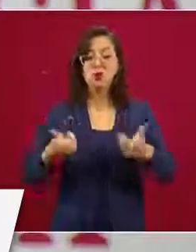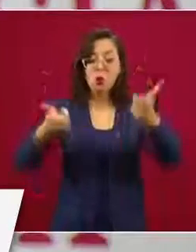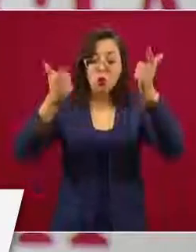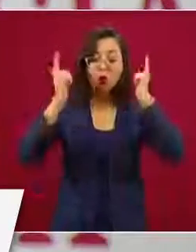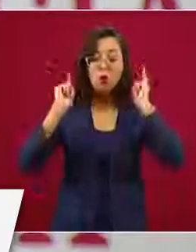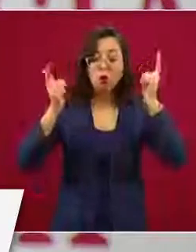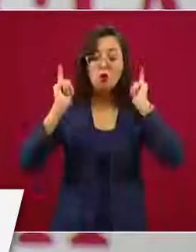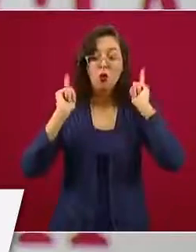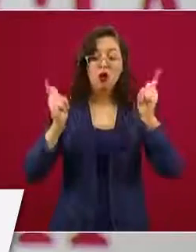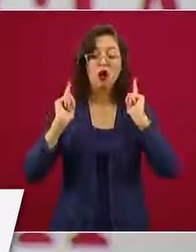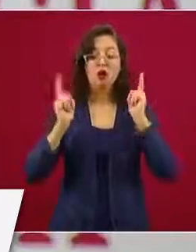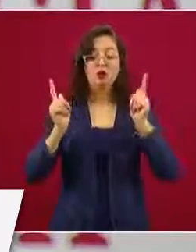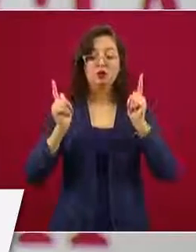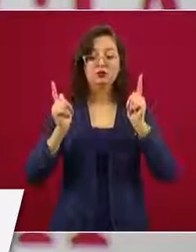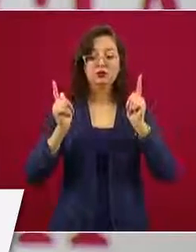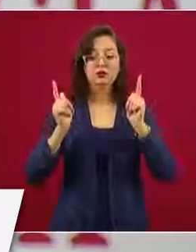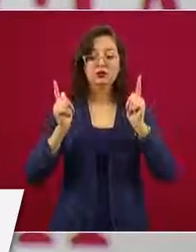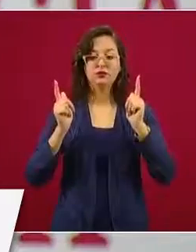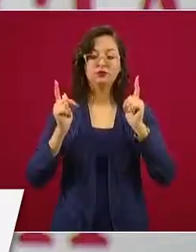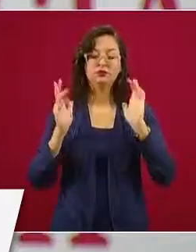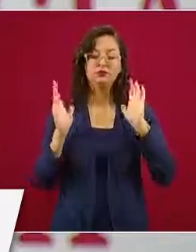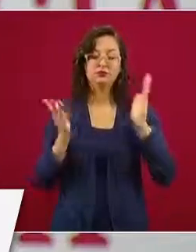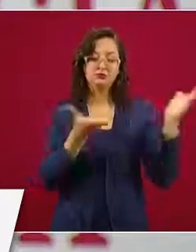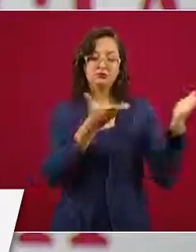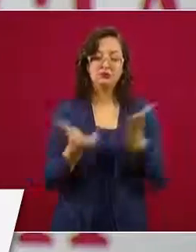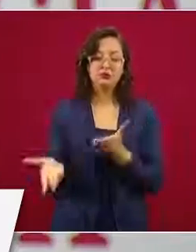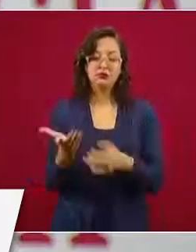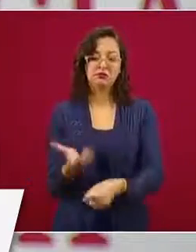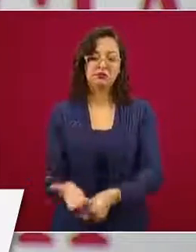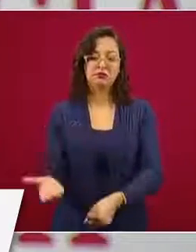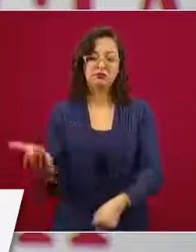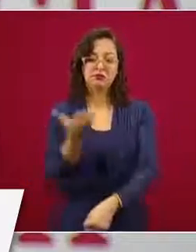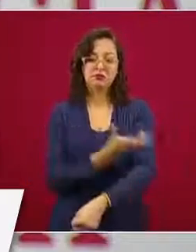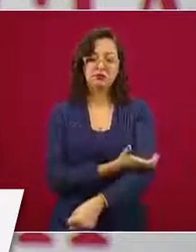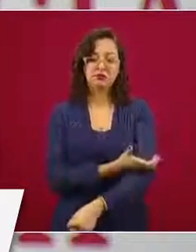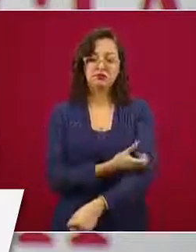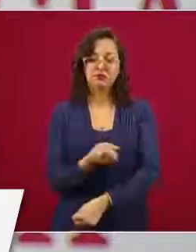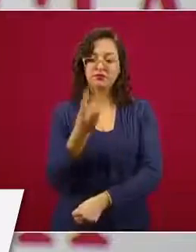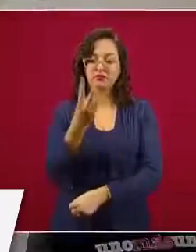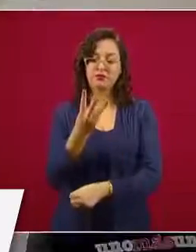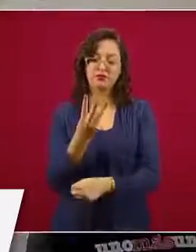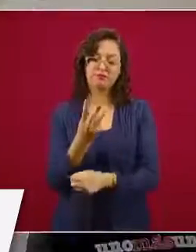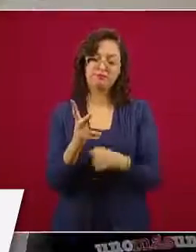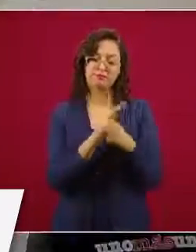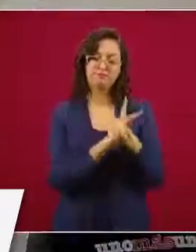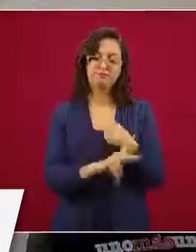que estén en este encuentro entre los tres países.